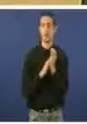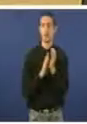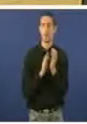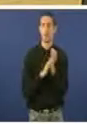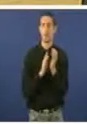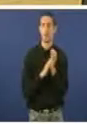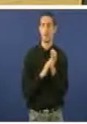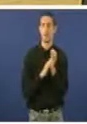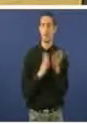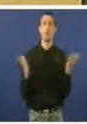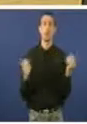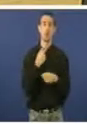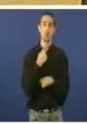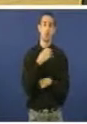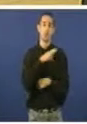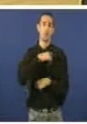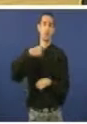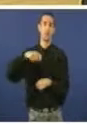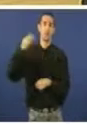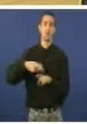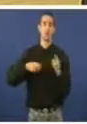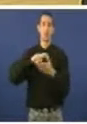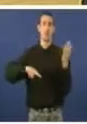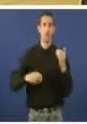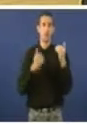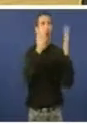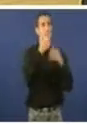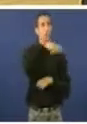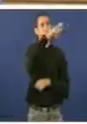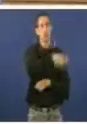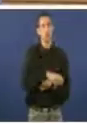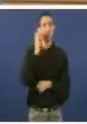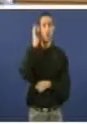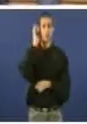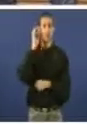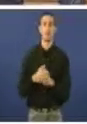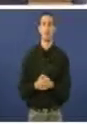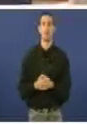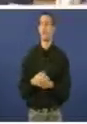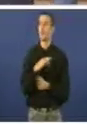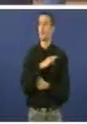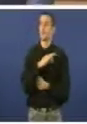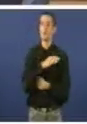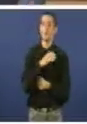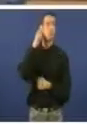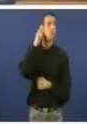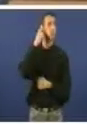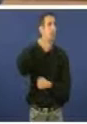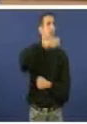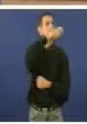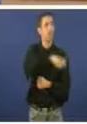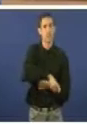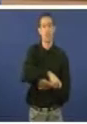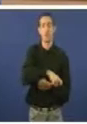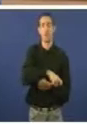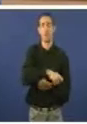Tenga a palabra o presidente da Asunta. Moitas gracias, señoría. Señora presidenta, señoras e señores